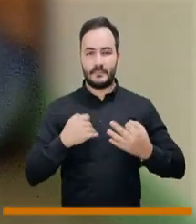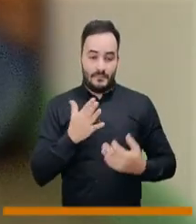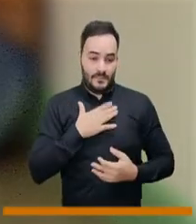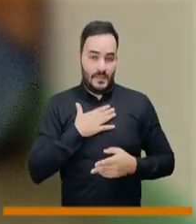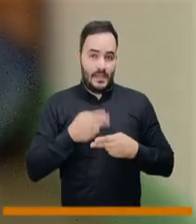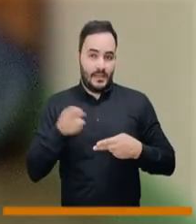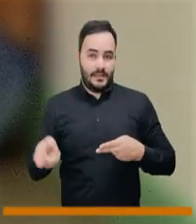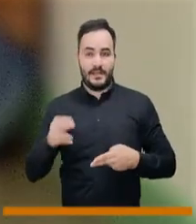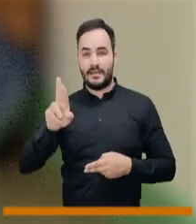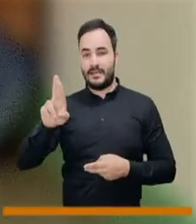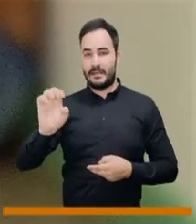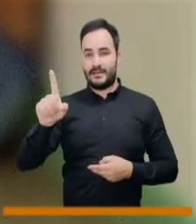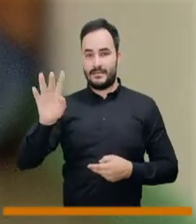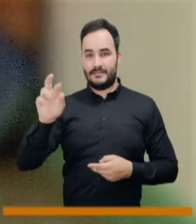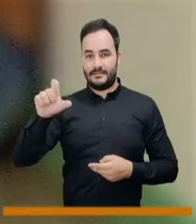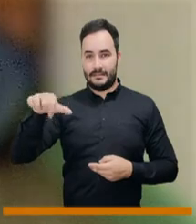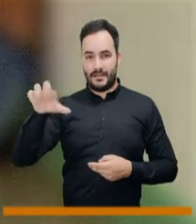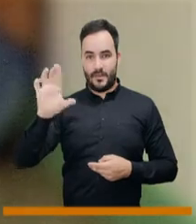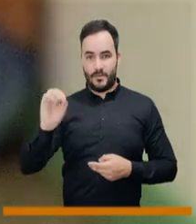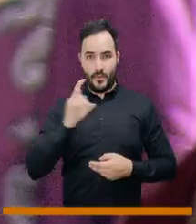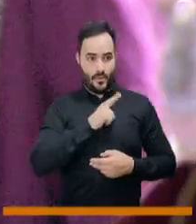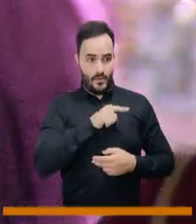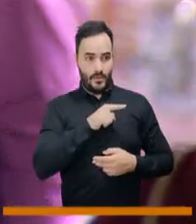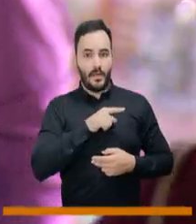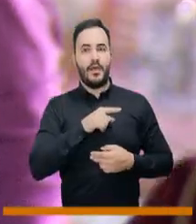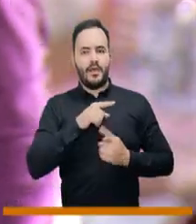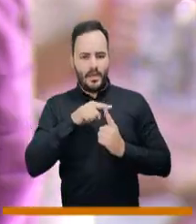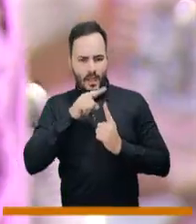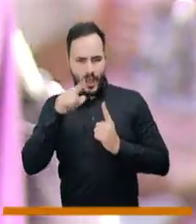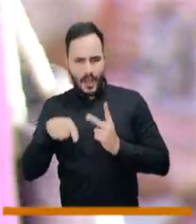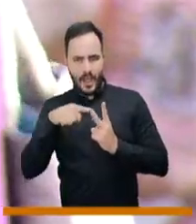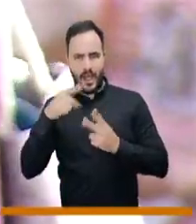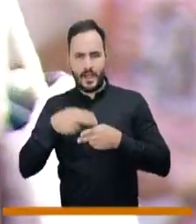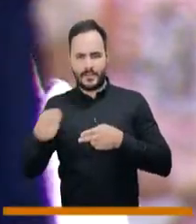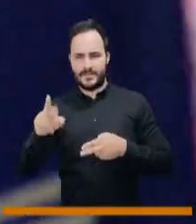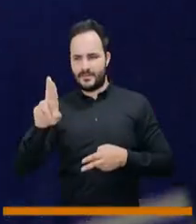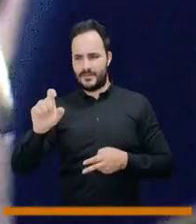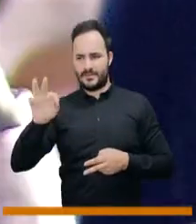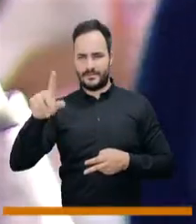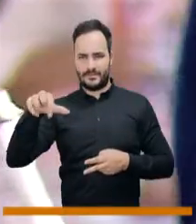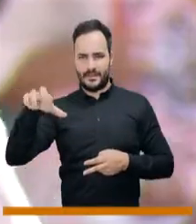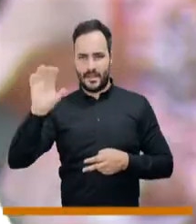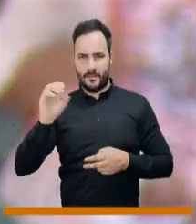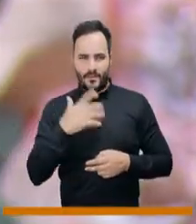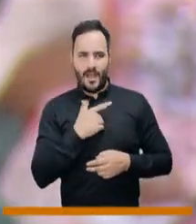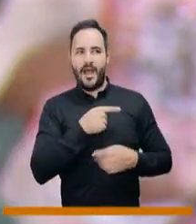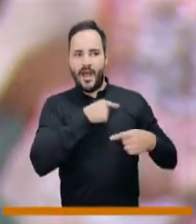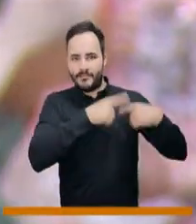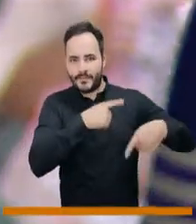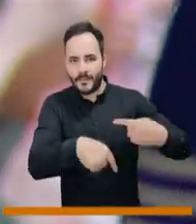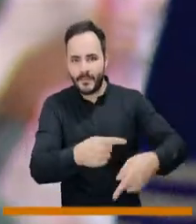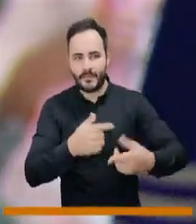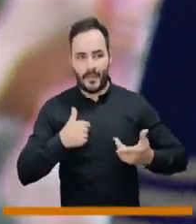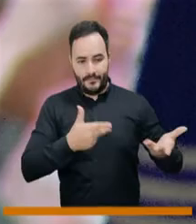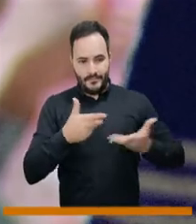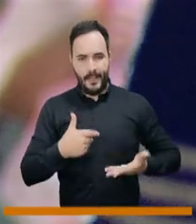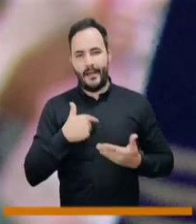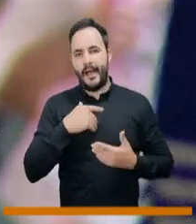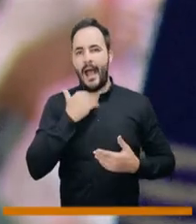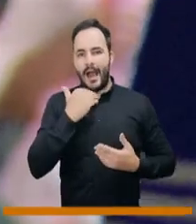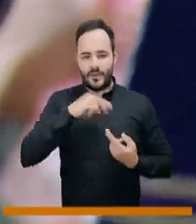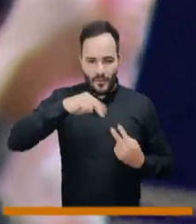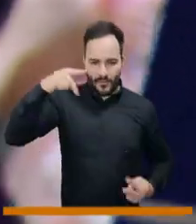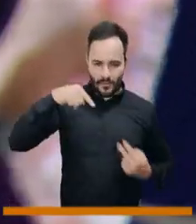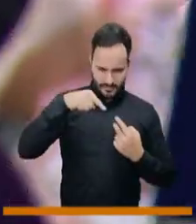que eso significa que la genética se fue juntando y tenemos más riesgo de desarrollar el trastorno afectivo bipolar. Por eso la Universidad de